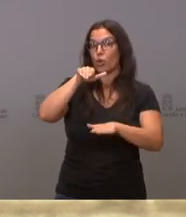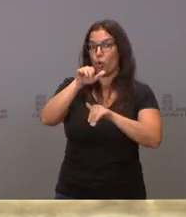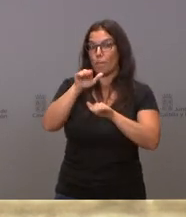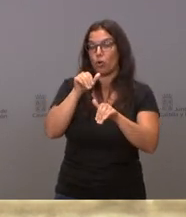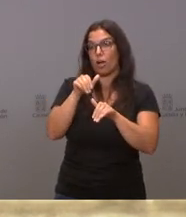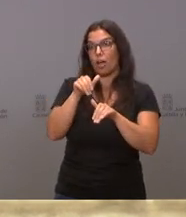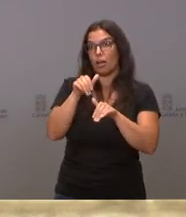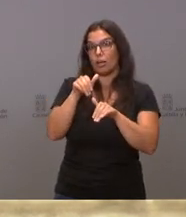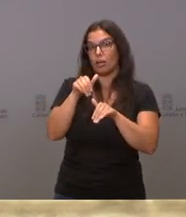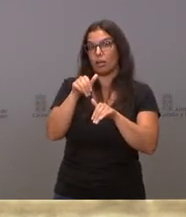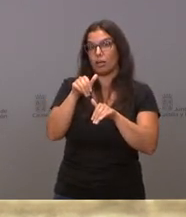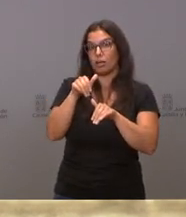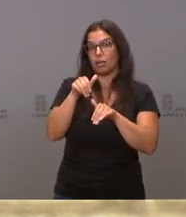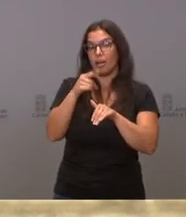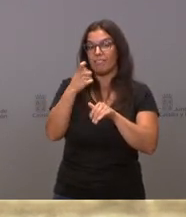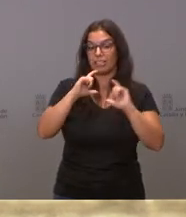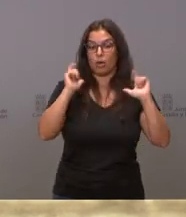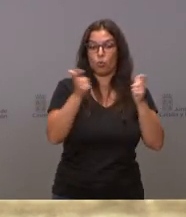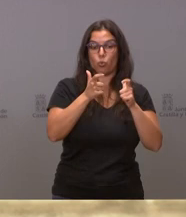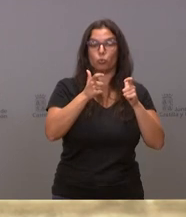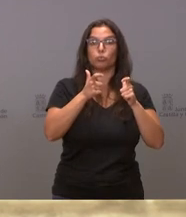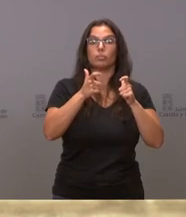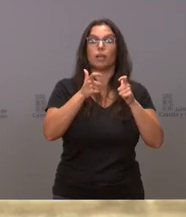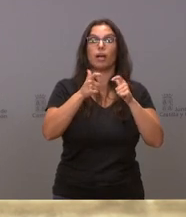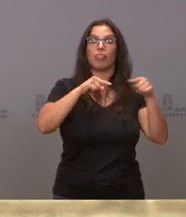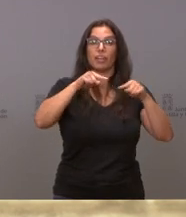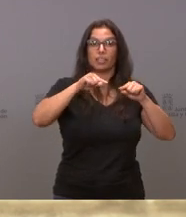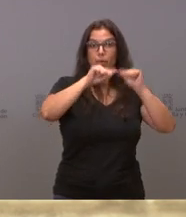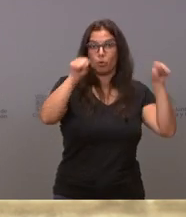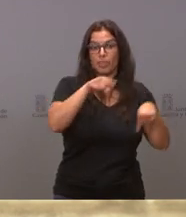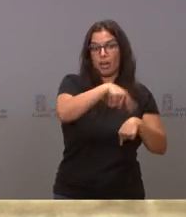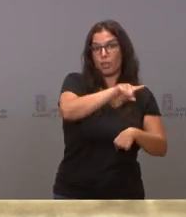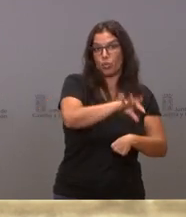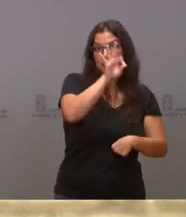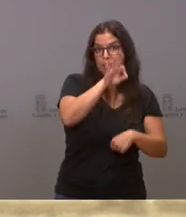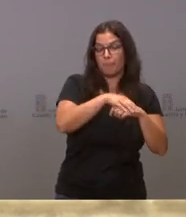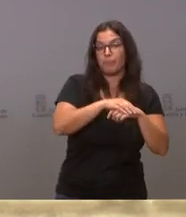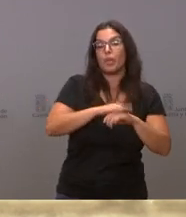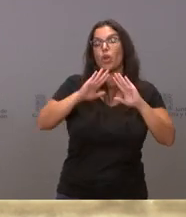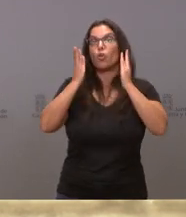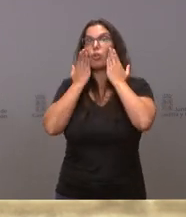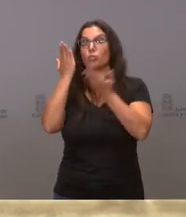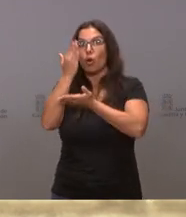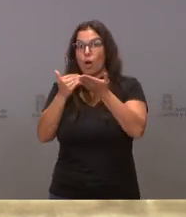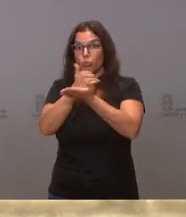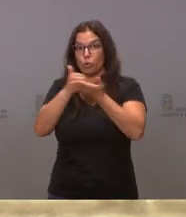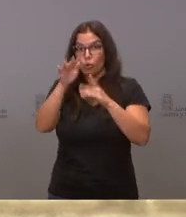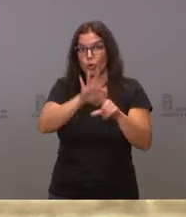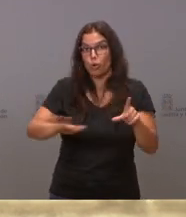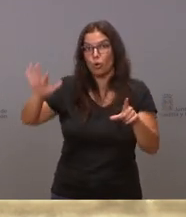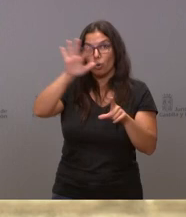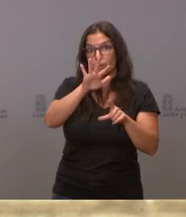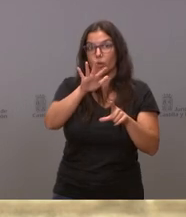la Junta Directiva Provincial de Salamanca considere conveniente y el Congreso Autonómico, desde luego, cuando se